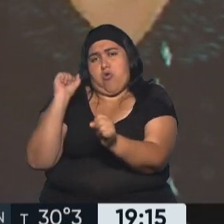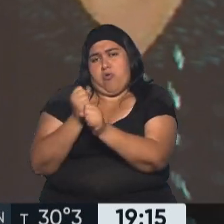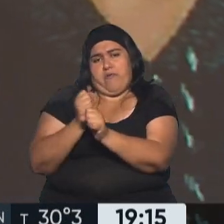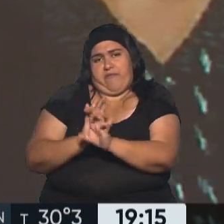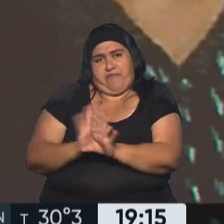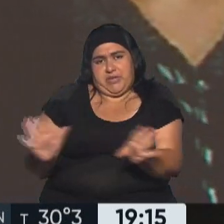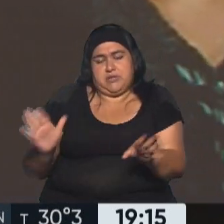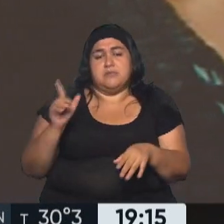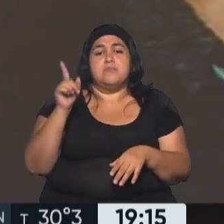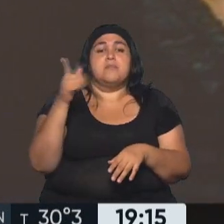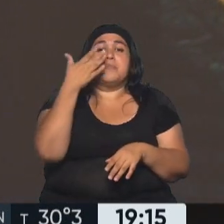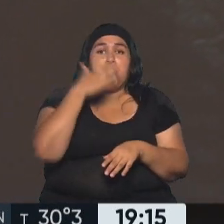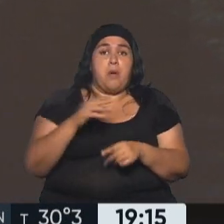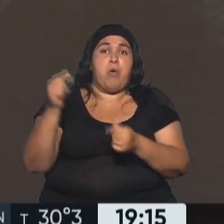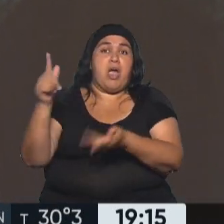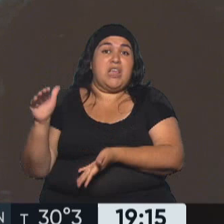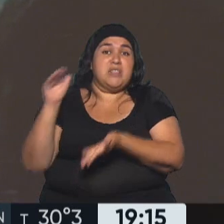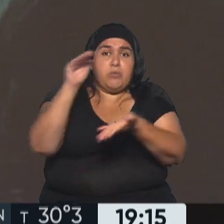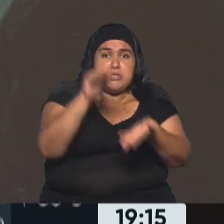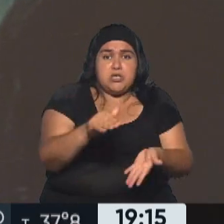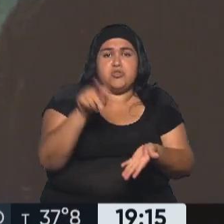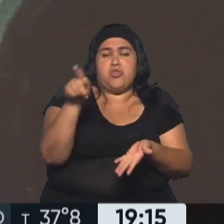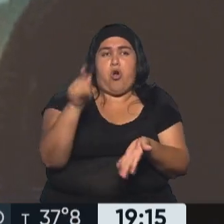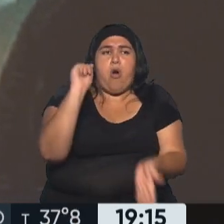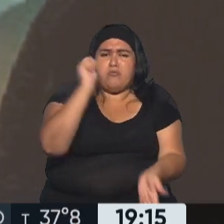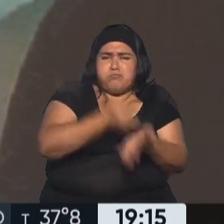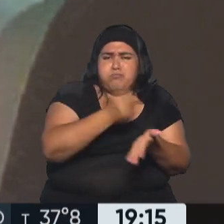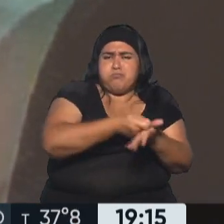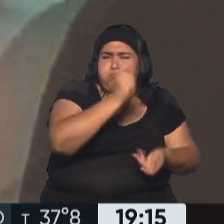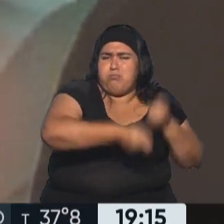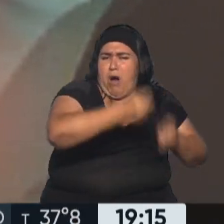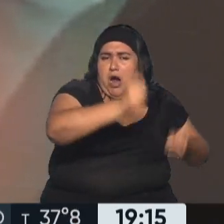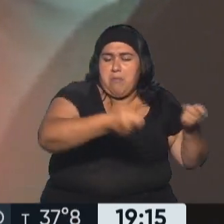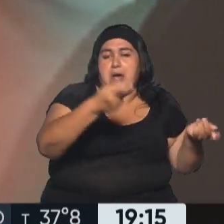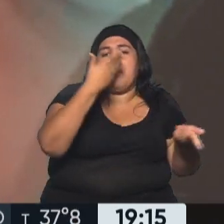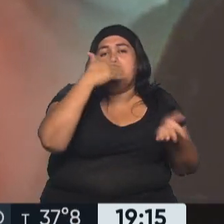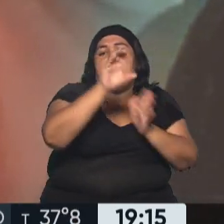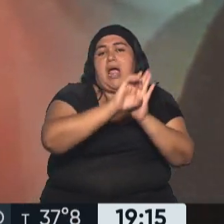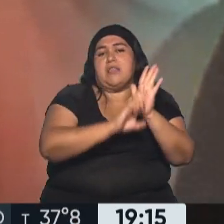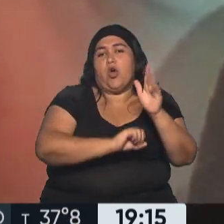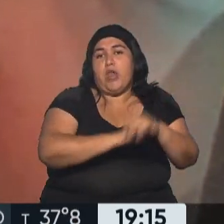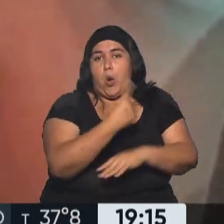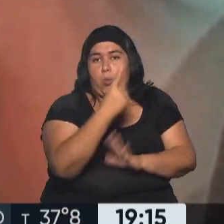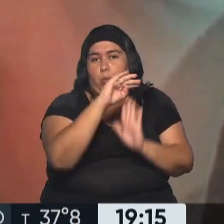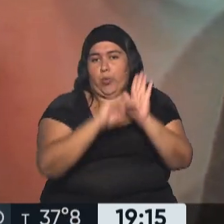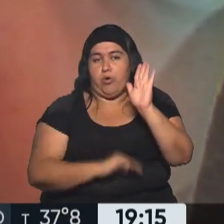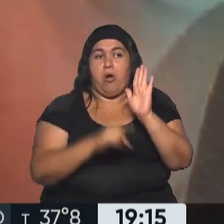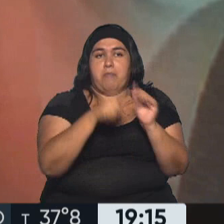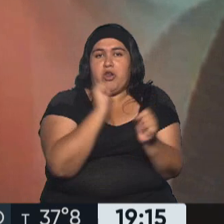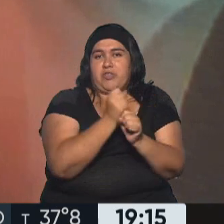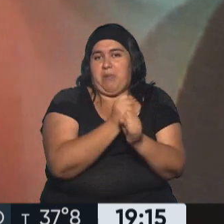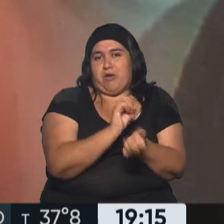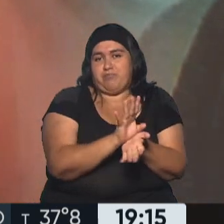aparentemente una indemnización y pagó todas esas deudas y quedó en categoría 1. Pero se quedó sin trabajo